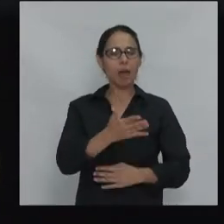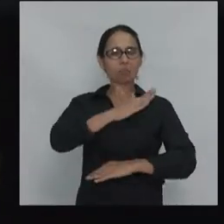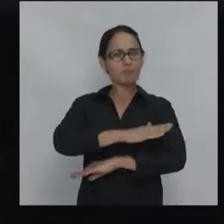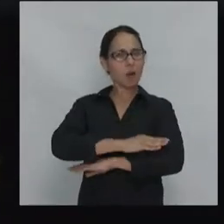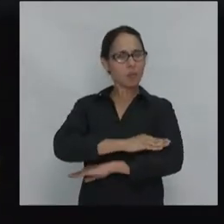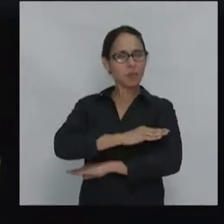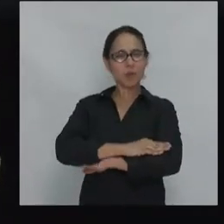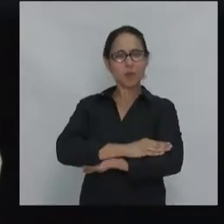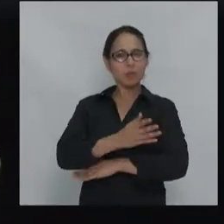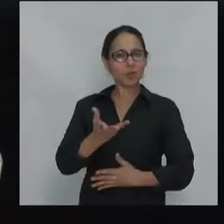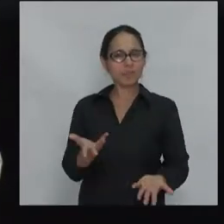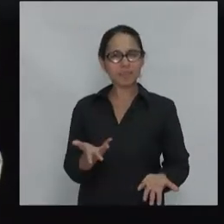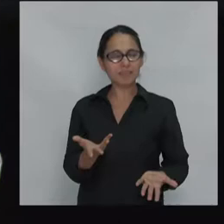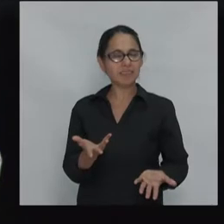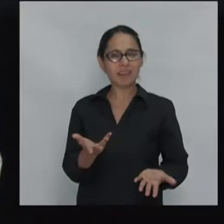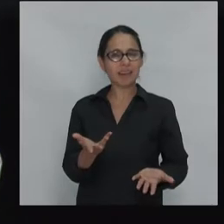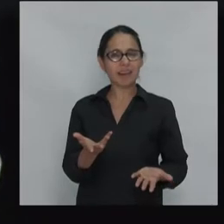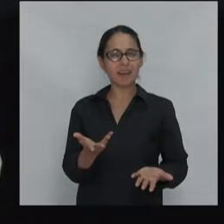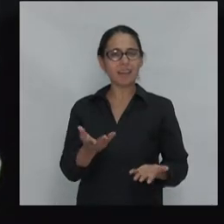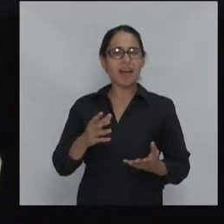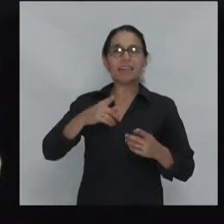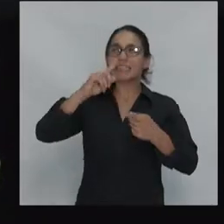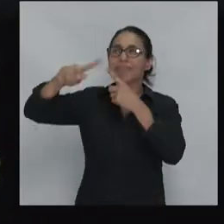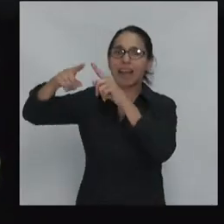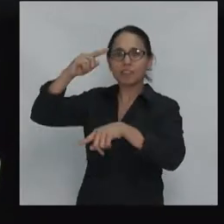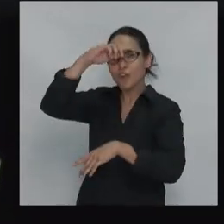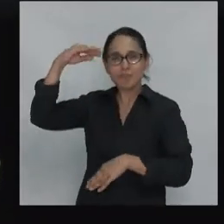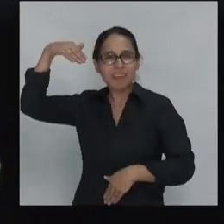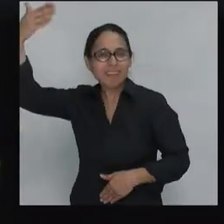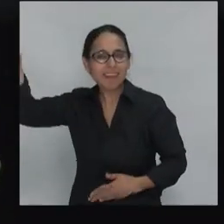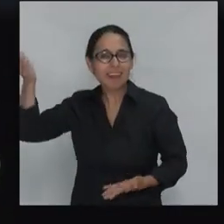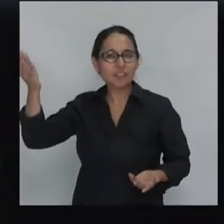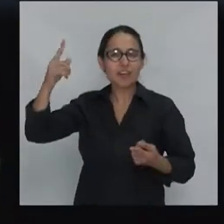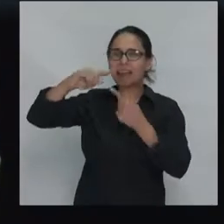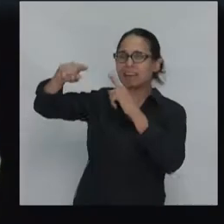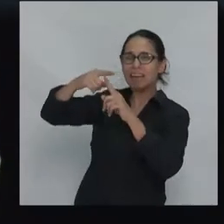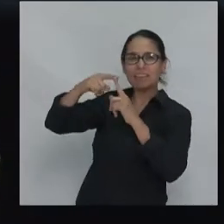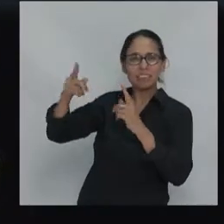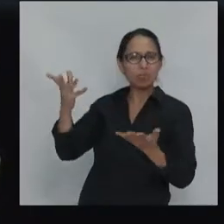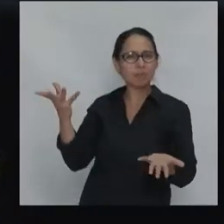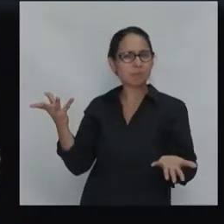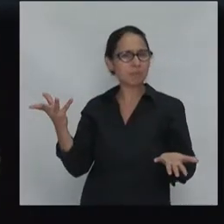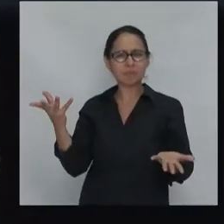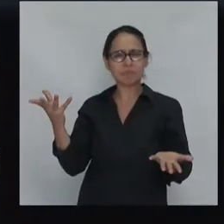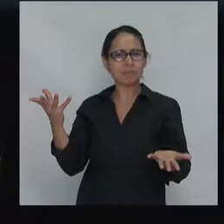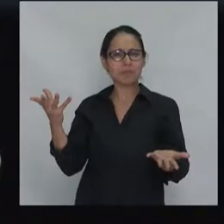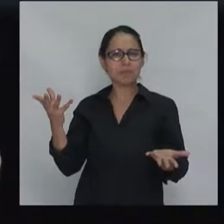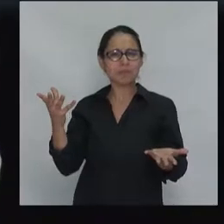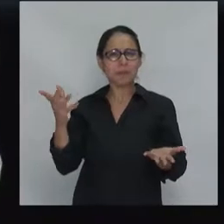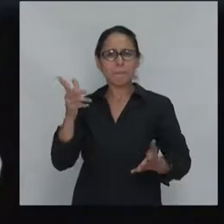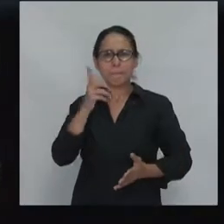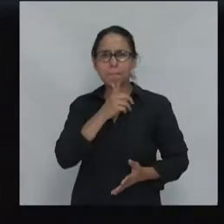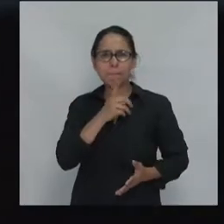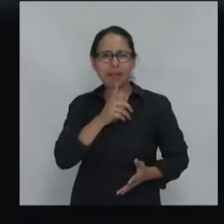en las relaciones internacionales que nos parecen la metodología